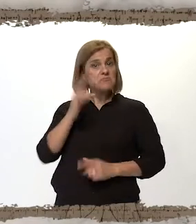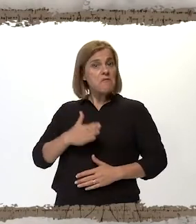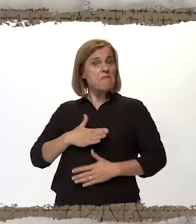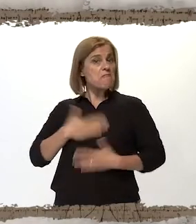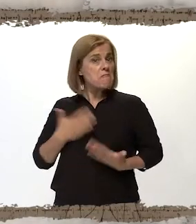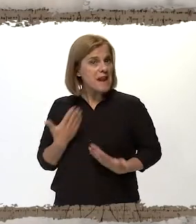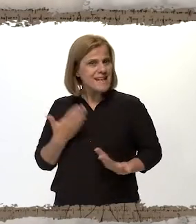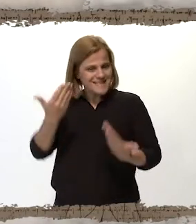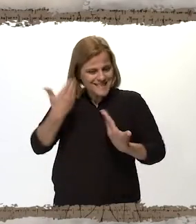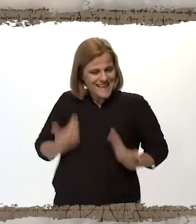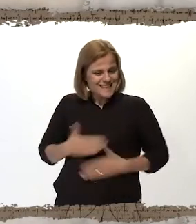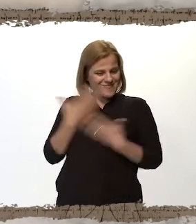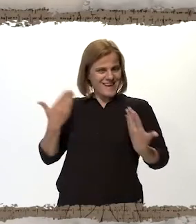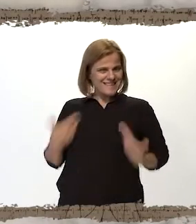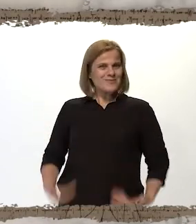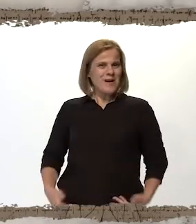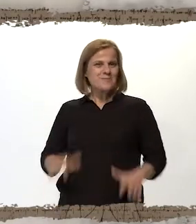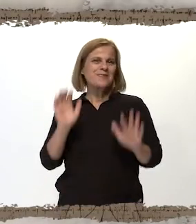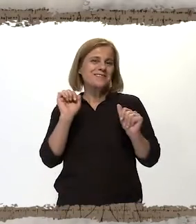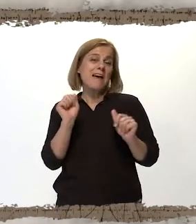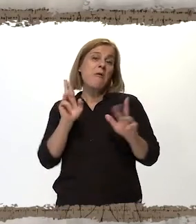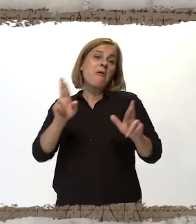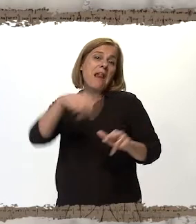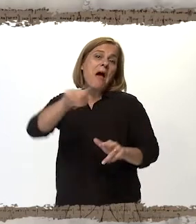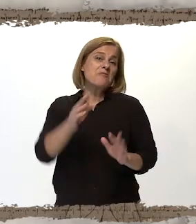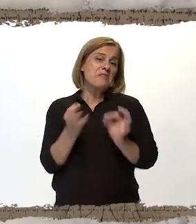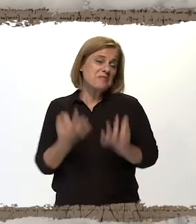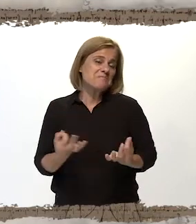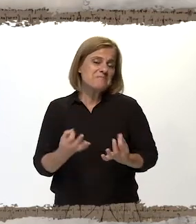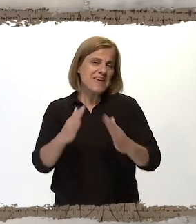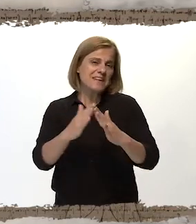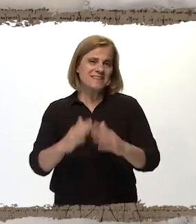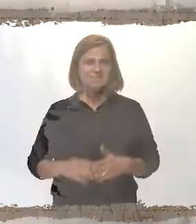con nuestro cuerpo. Chao. Espero que estén bien en su casa.